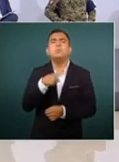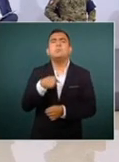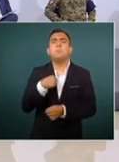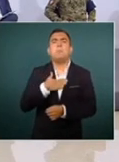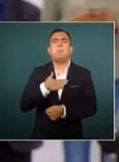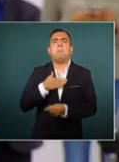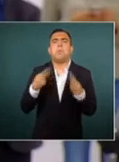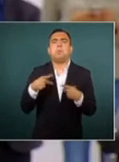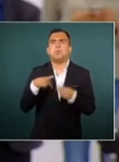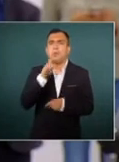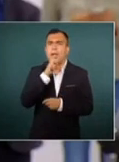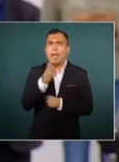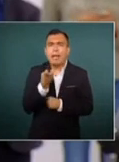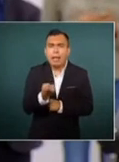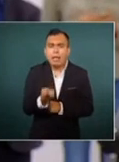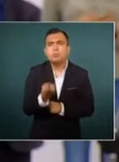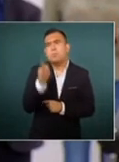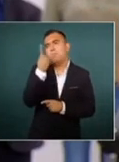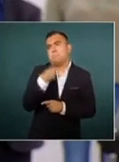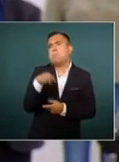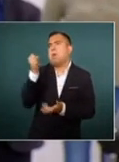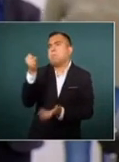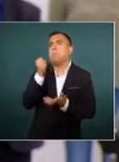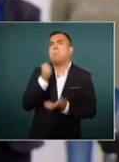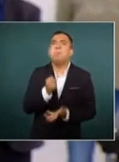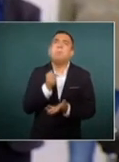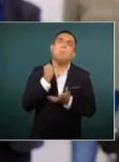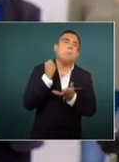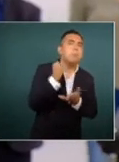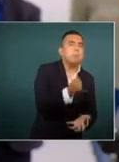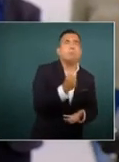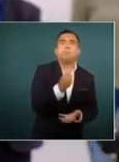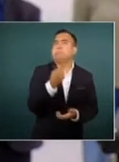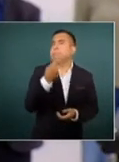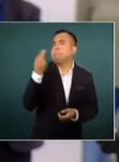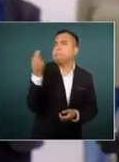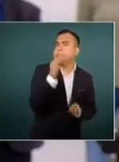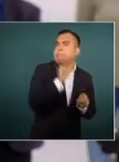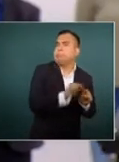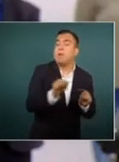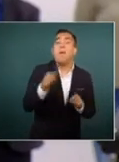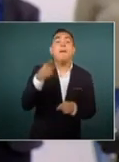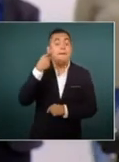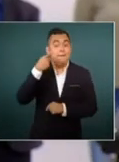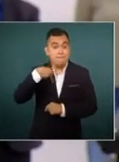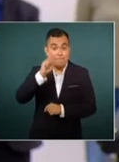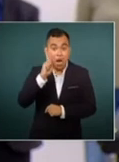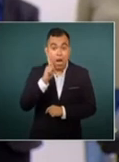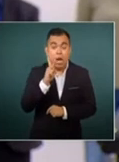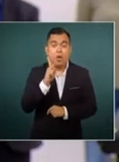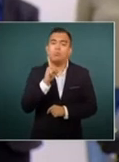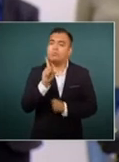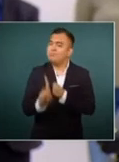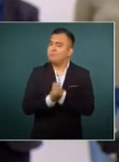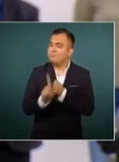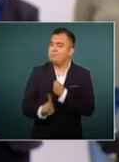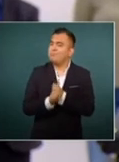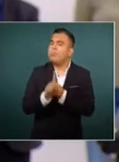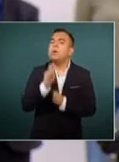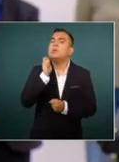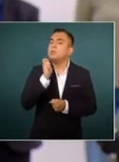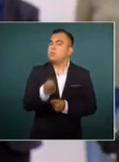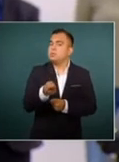jalisciense, esto va destinado para áreas necesarias. El problema es cuando nos encontramos que